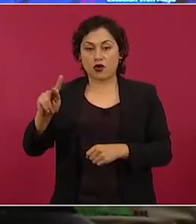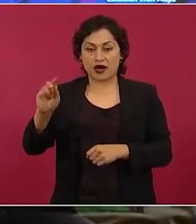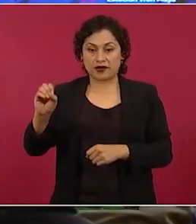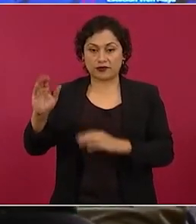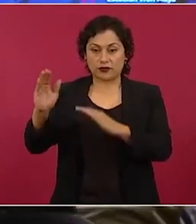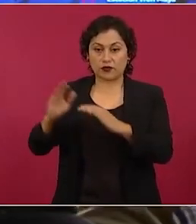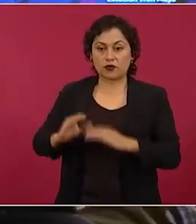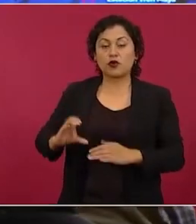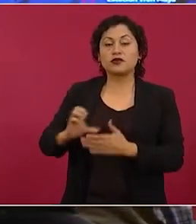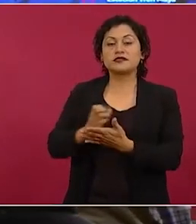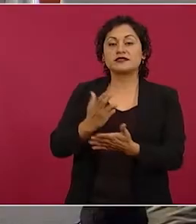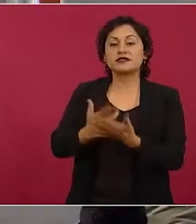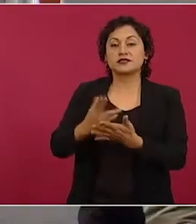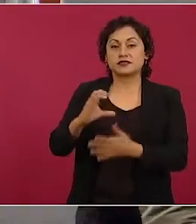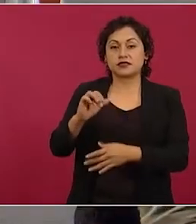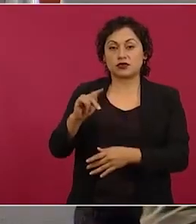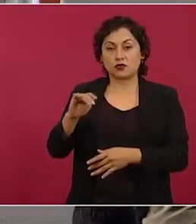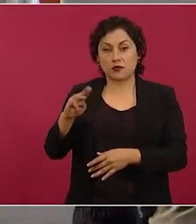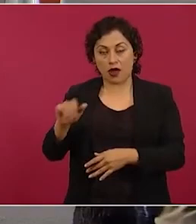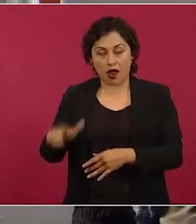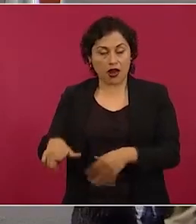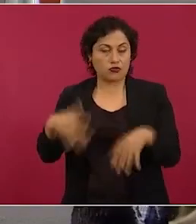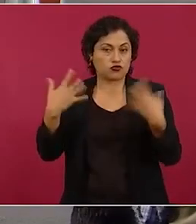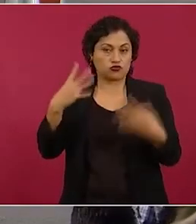Chetumal, que es bellísimo.